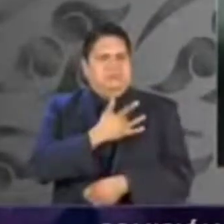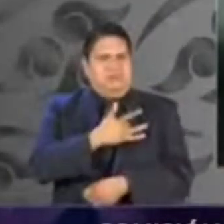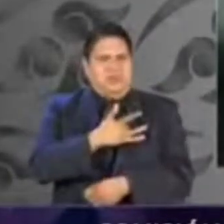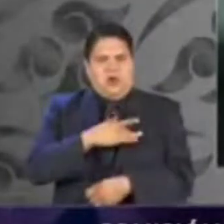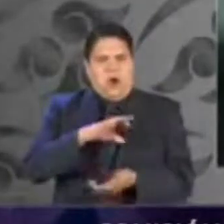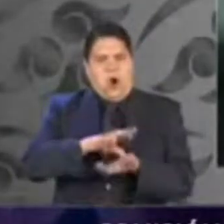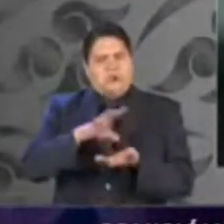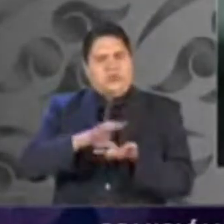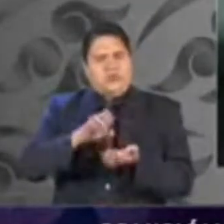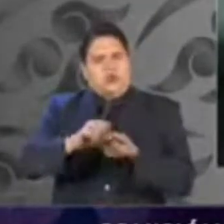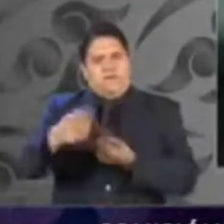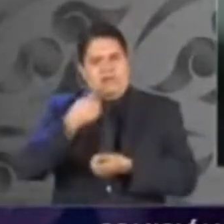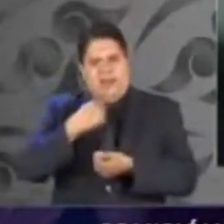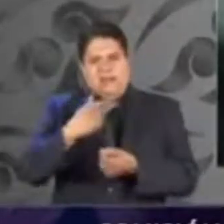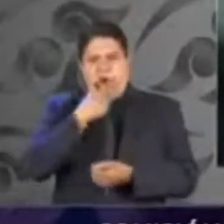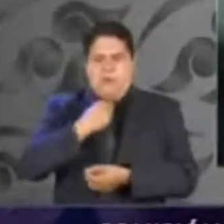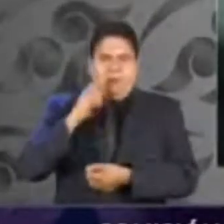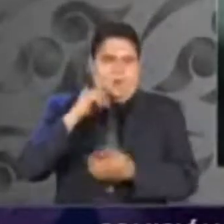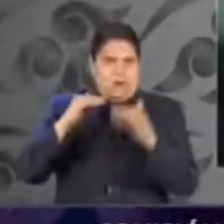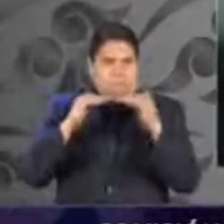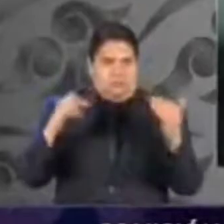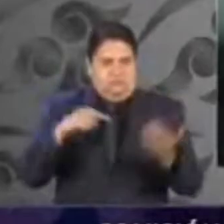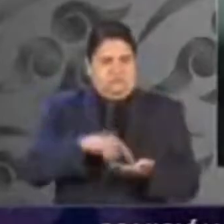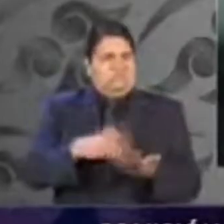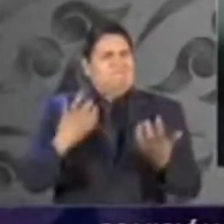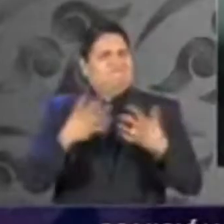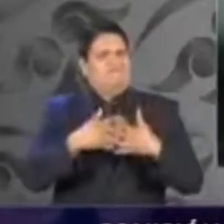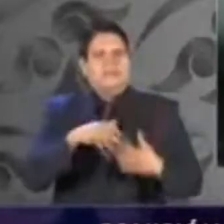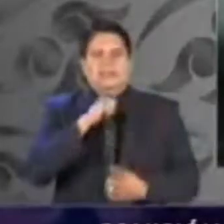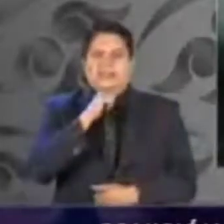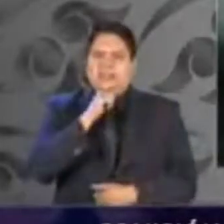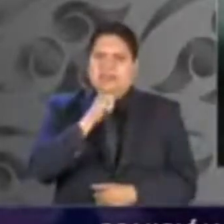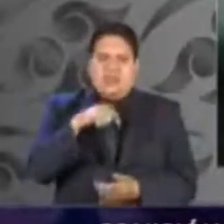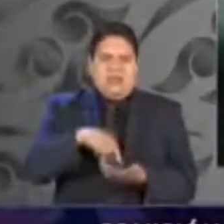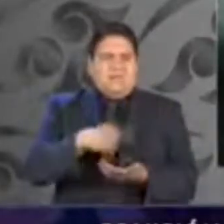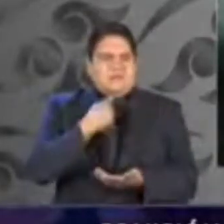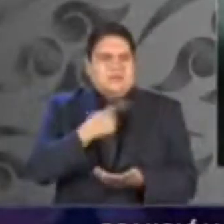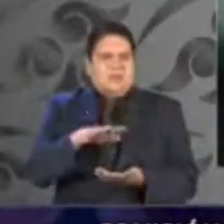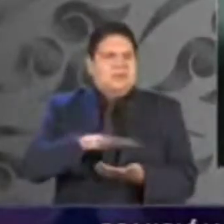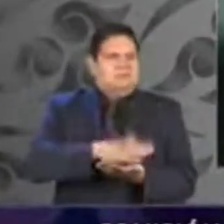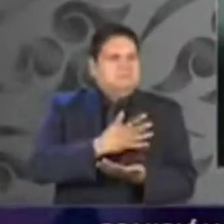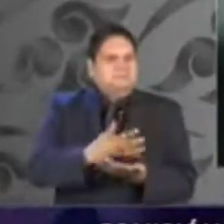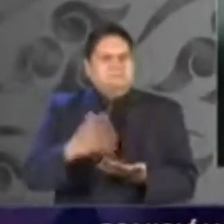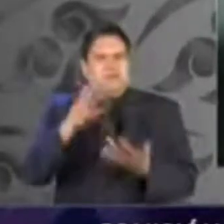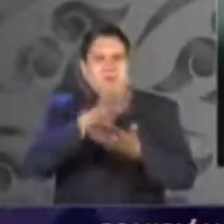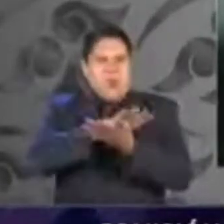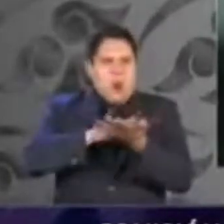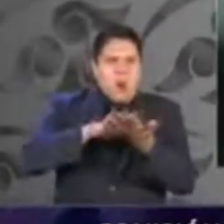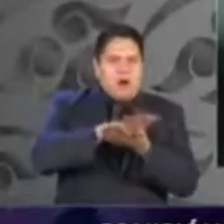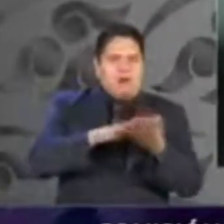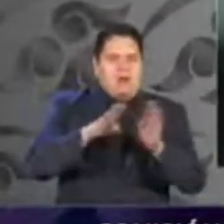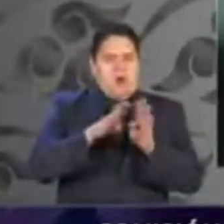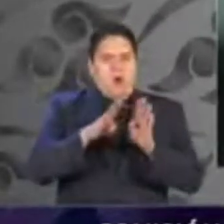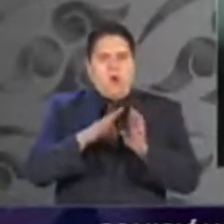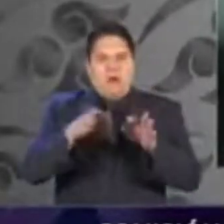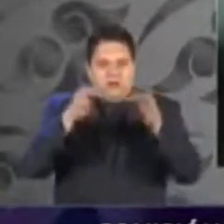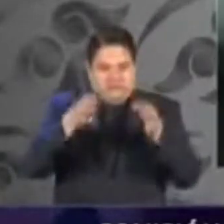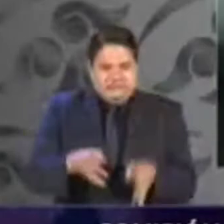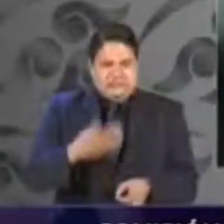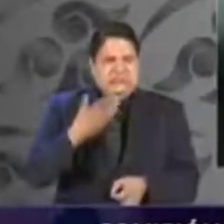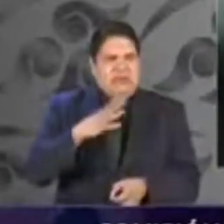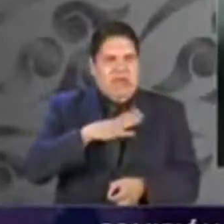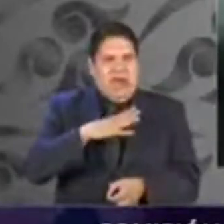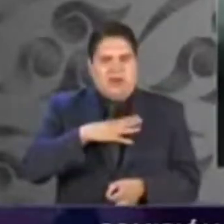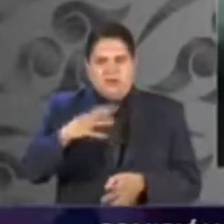federal, pues aborda de forma incongruente, oscura e imprecisa la forma de hacer efectiva y